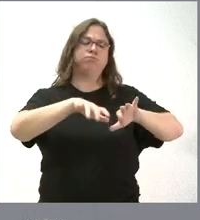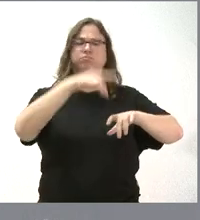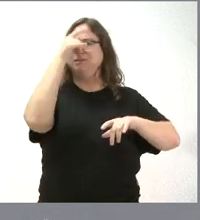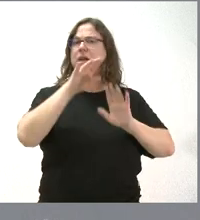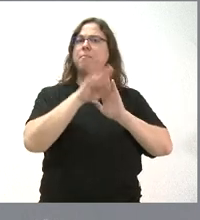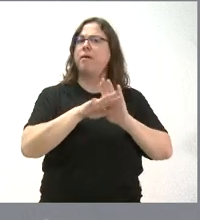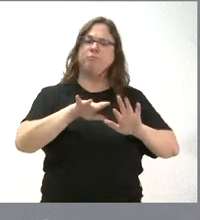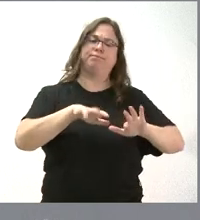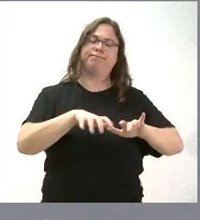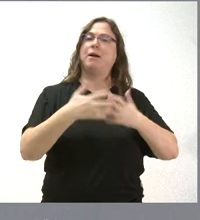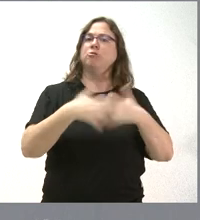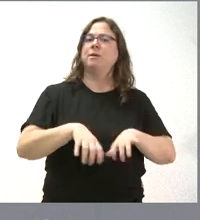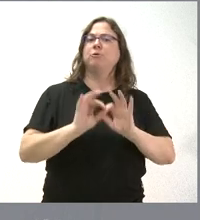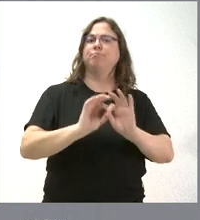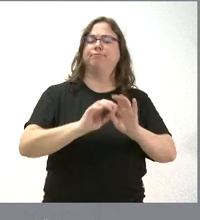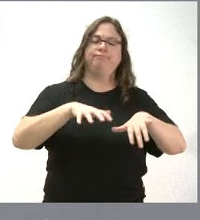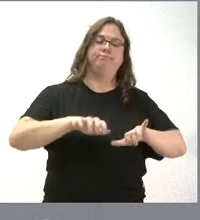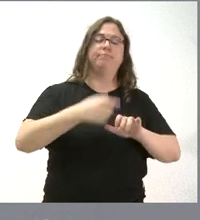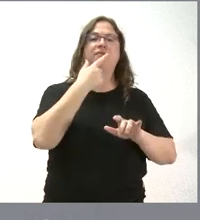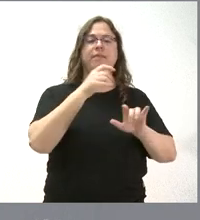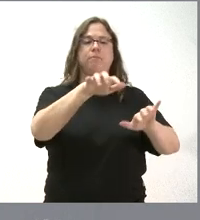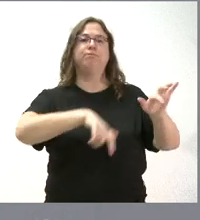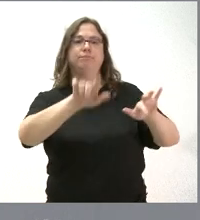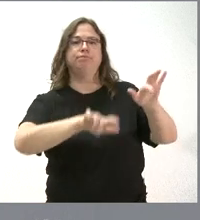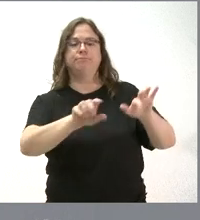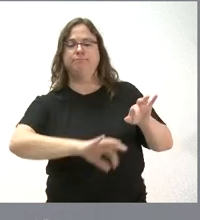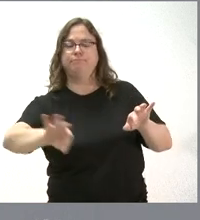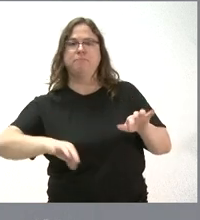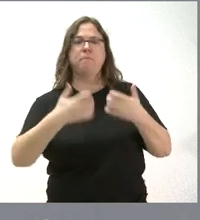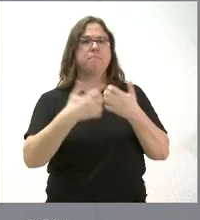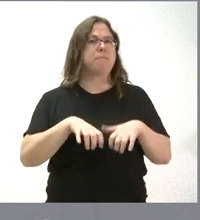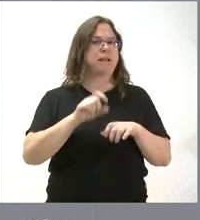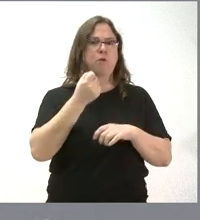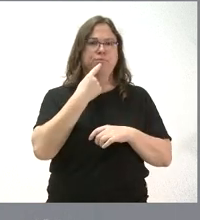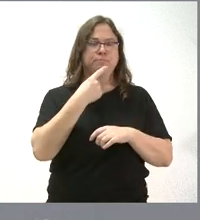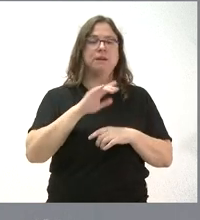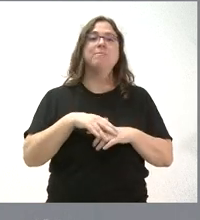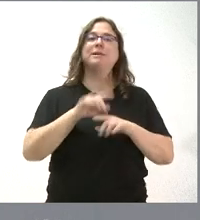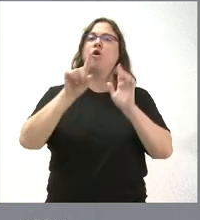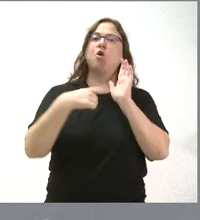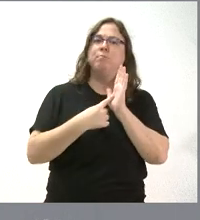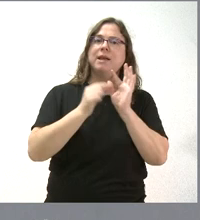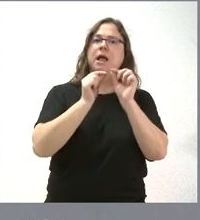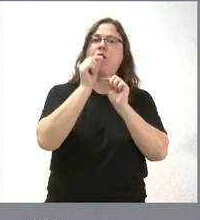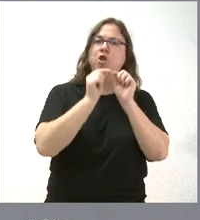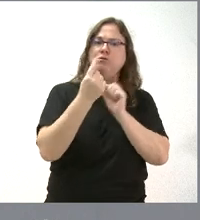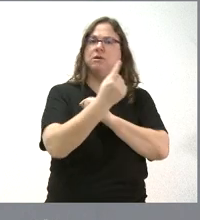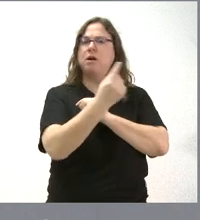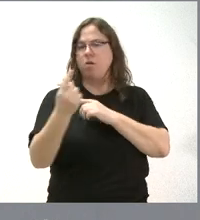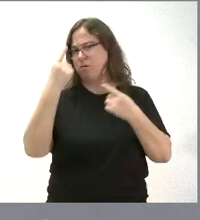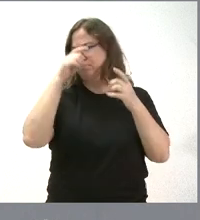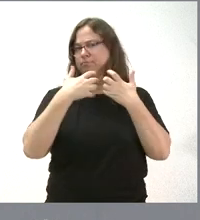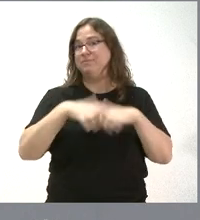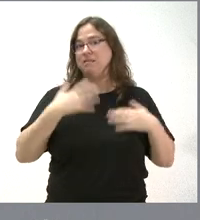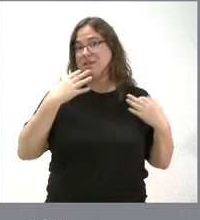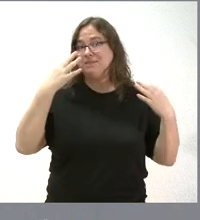de un paciente de forma rápida y sencilla. Y la finalidad es administrar los medicamentos y dosis concretas que necesitan cada paciente de una forma